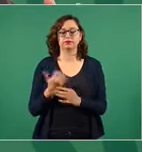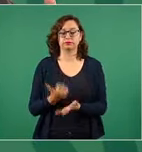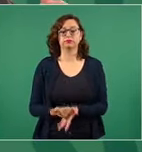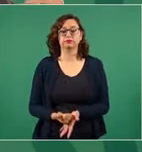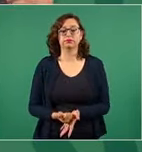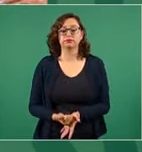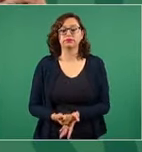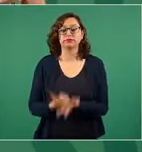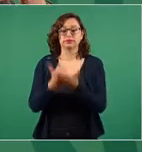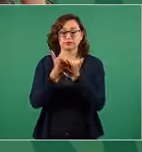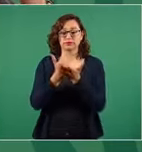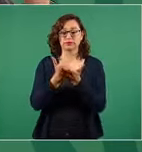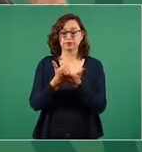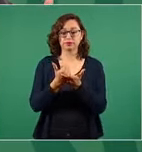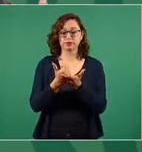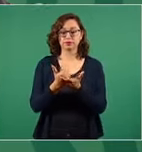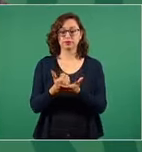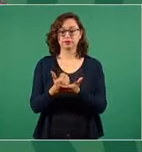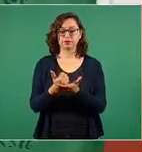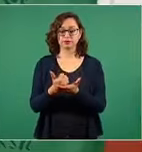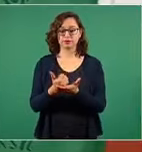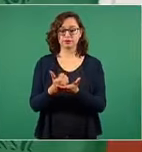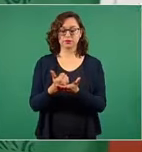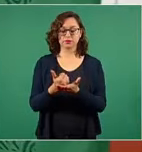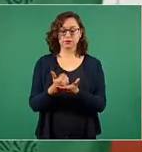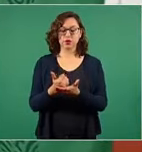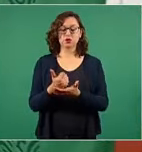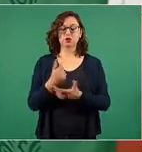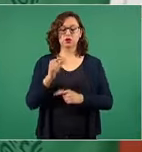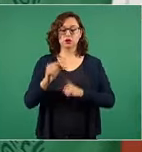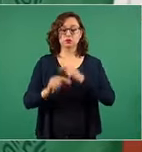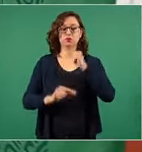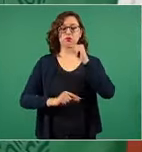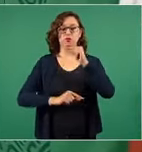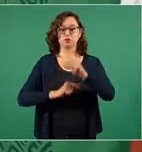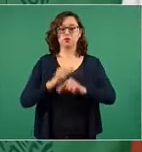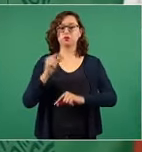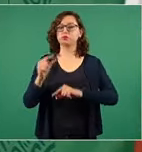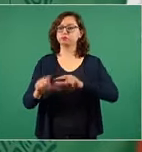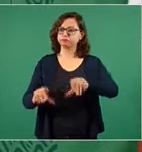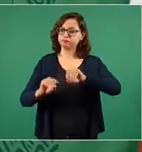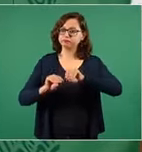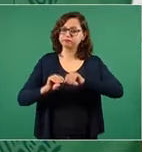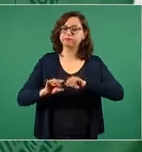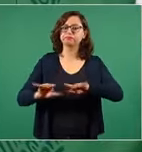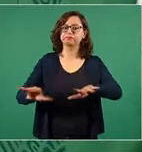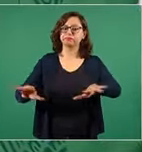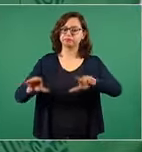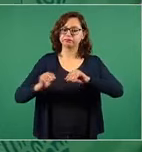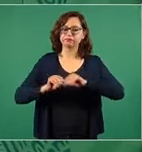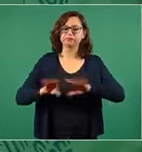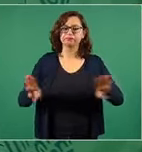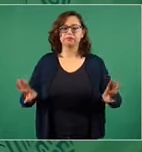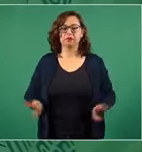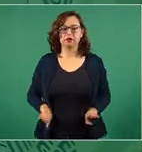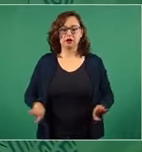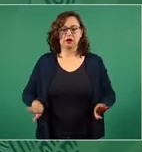se vayan fortaleciendo esos valores,